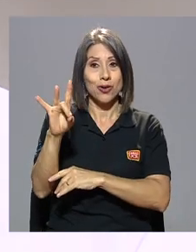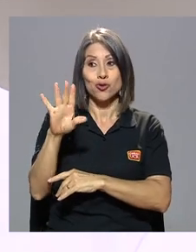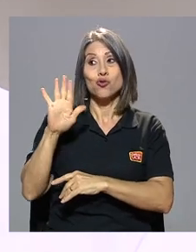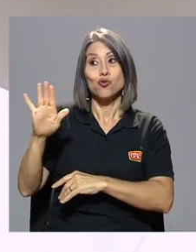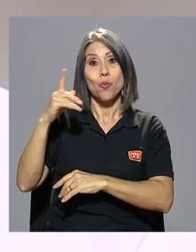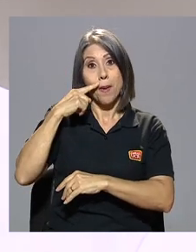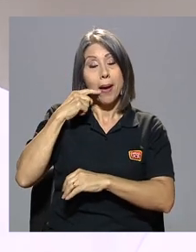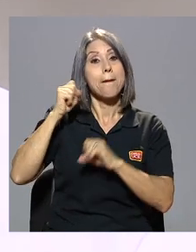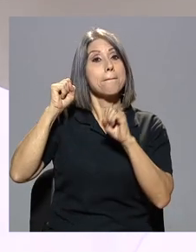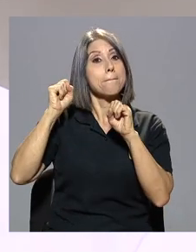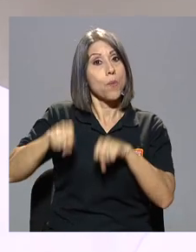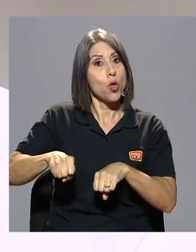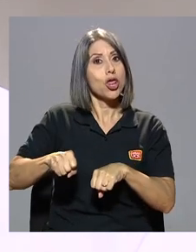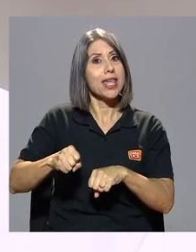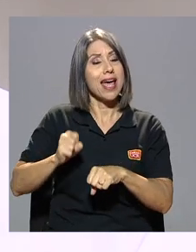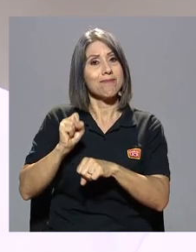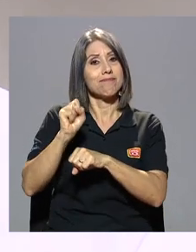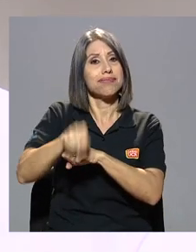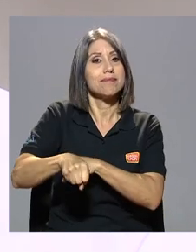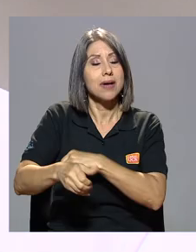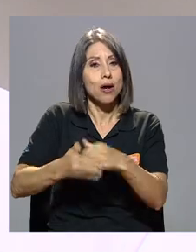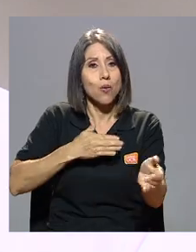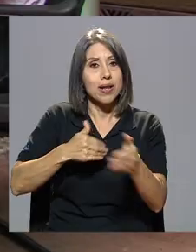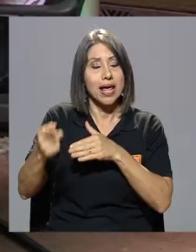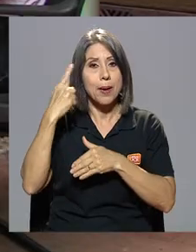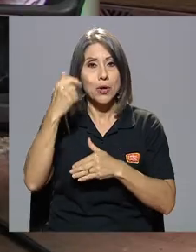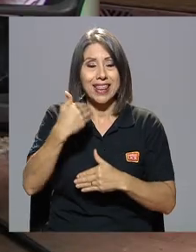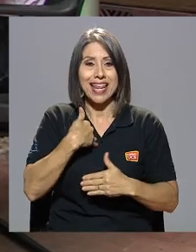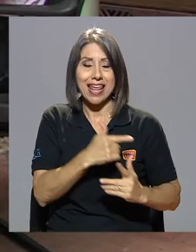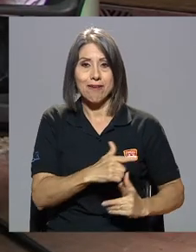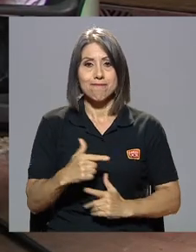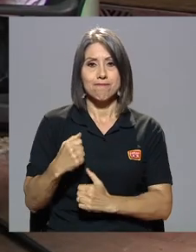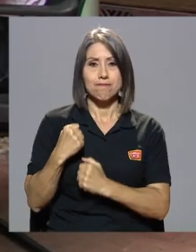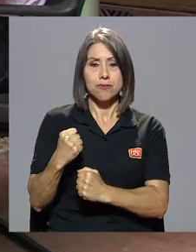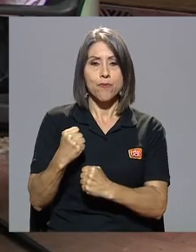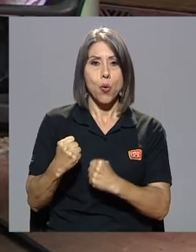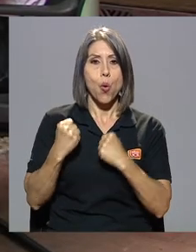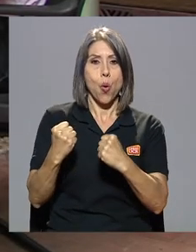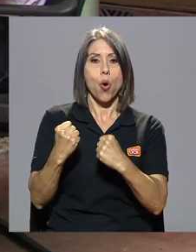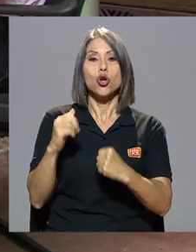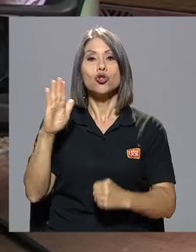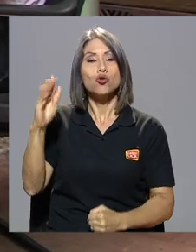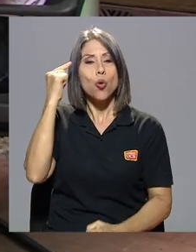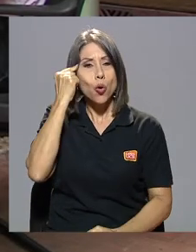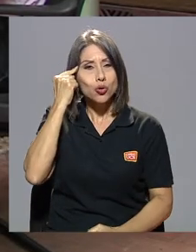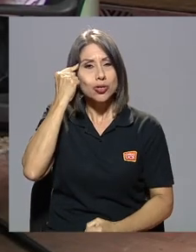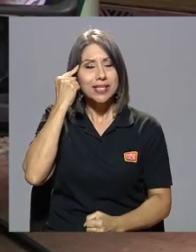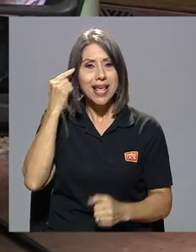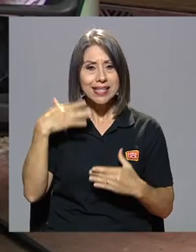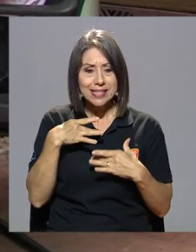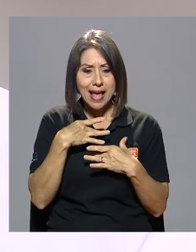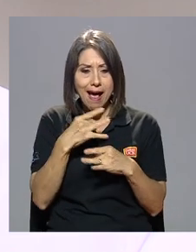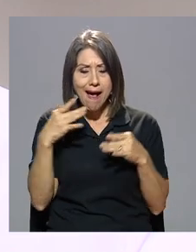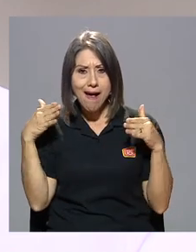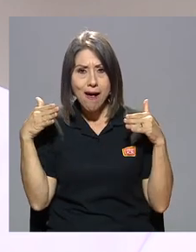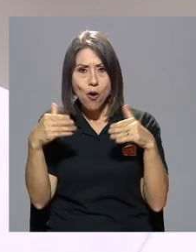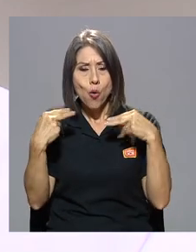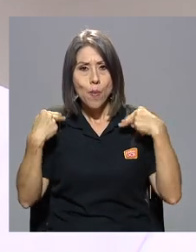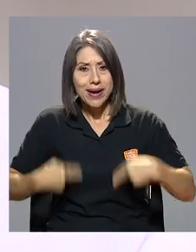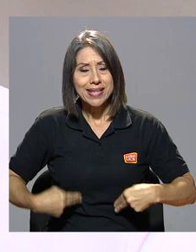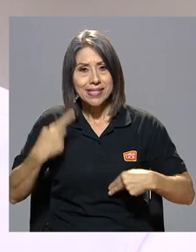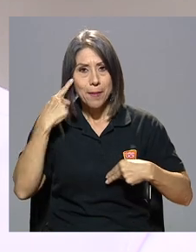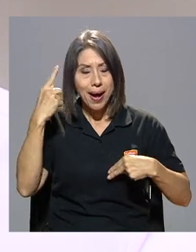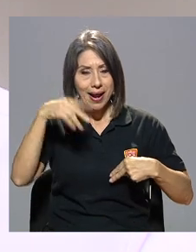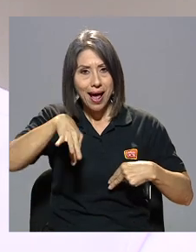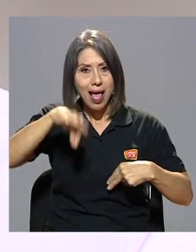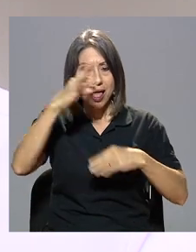el brazo a cualquiera porque tenía una fuerza armada potentísima y su conciencia humanista por buscar la paz le